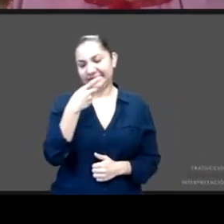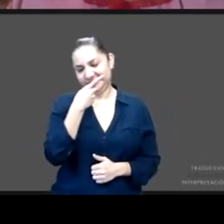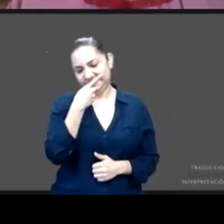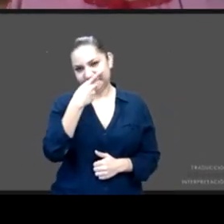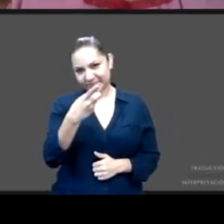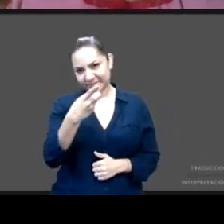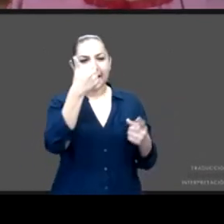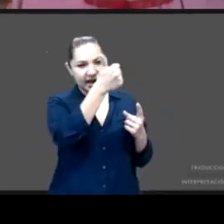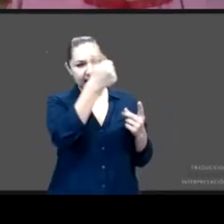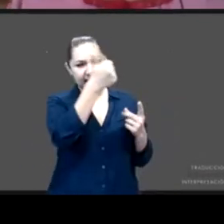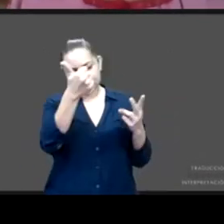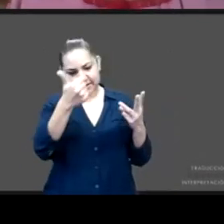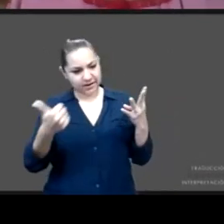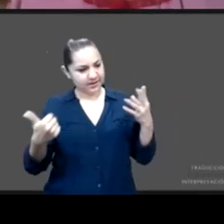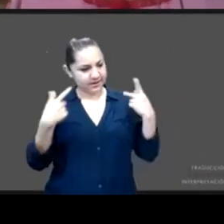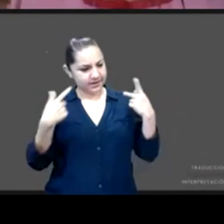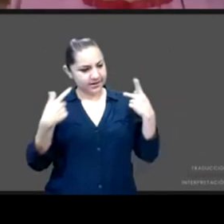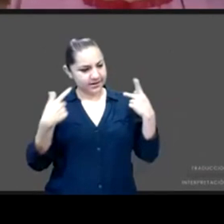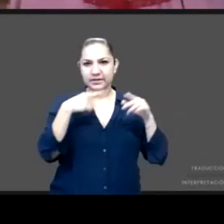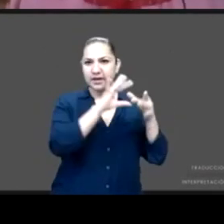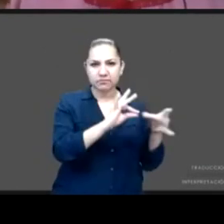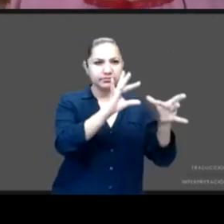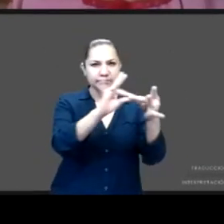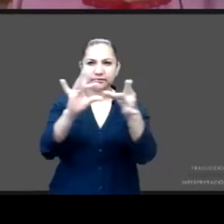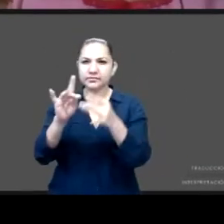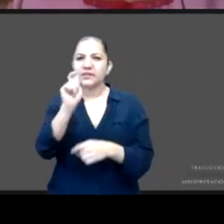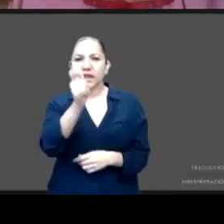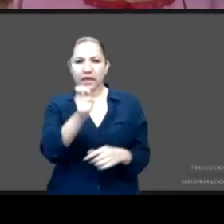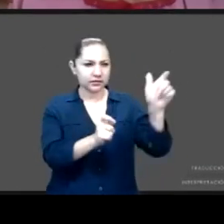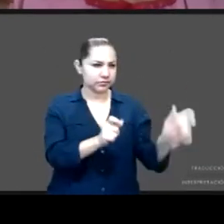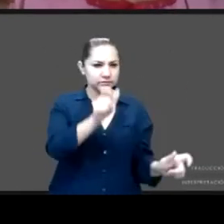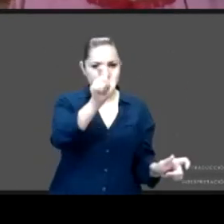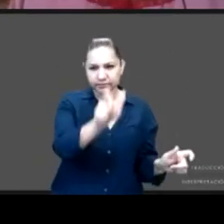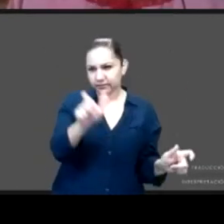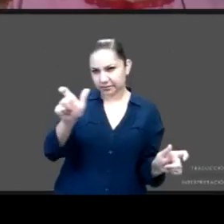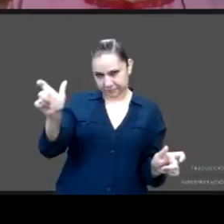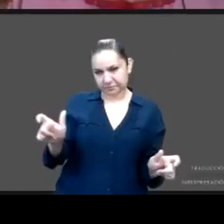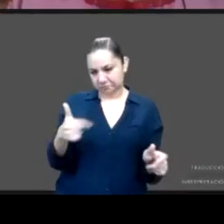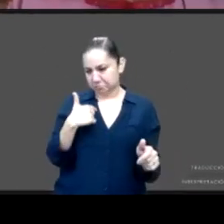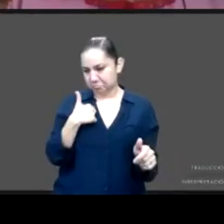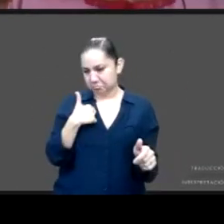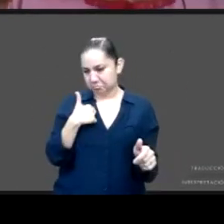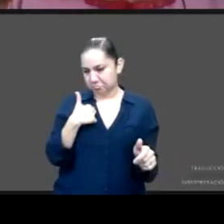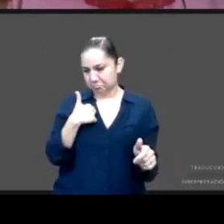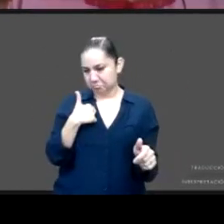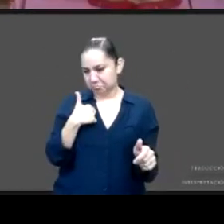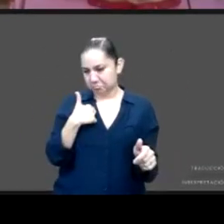de cada una de las personas que están en este panel. Y bueno, voy a empezar con Maricruz